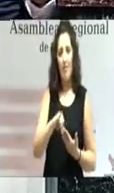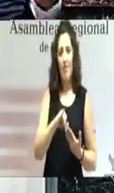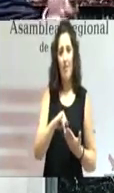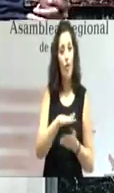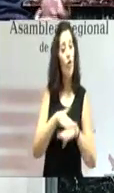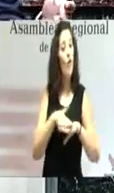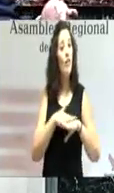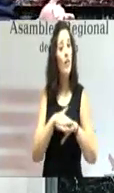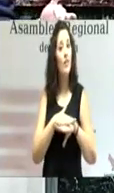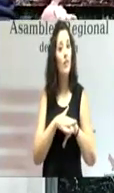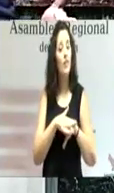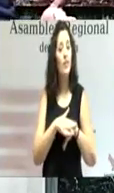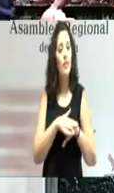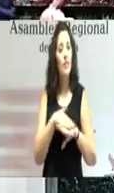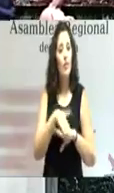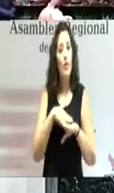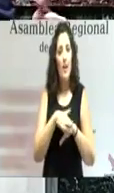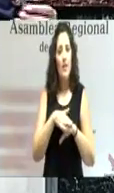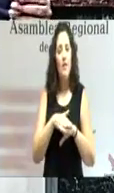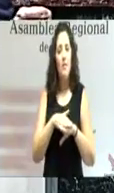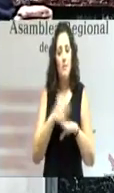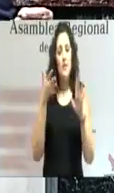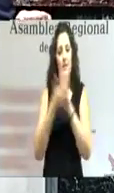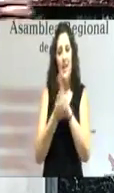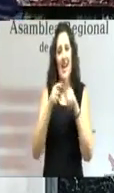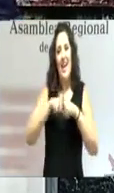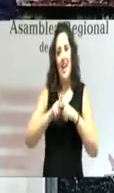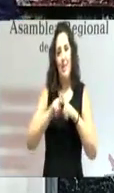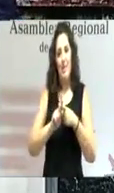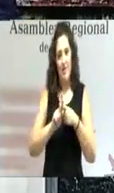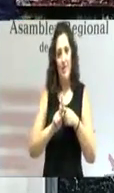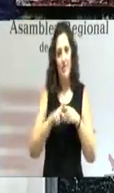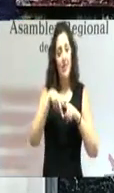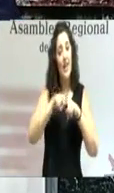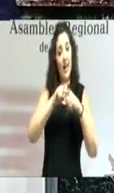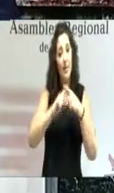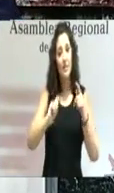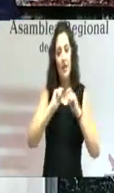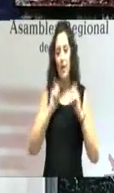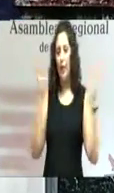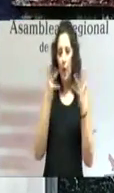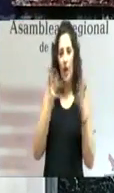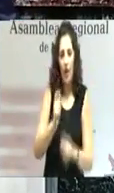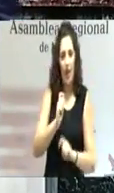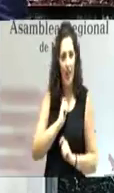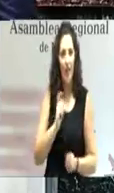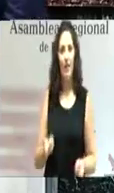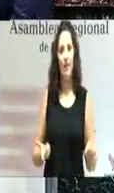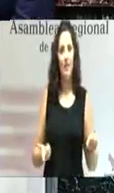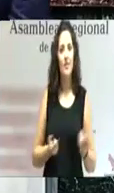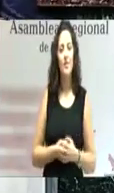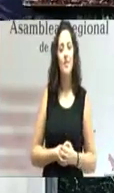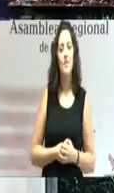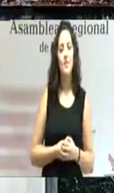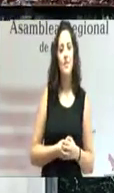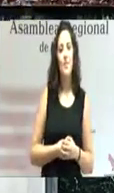y a nuestra disposición herramientas que necesitábamos con urgencia, que ha incrementado